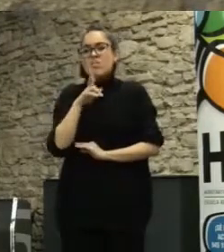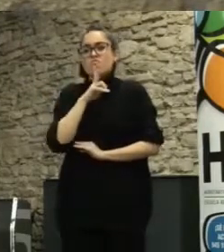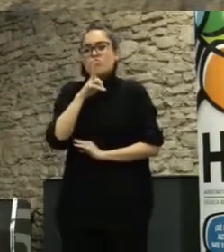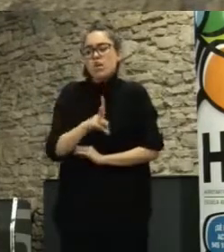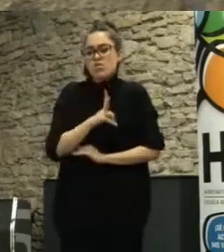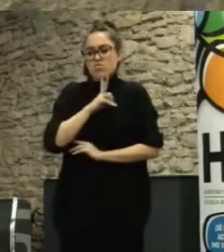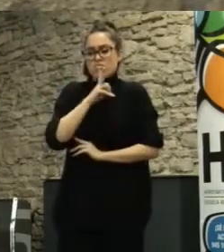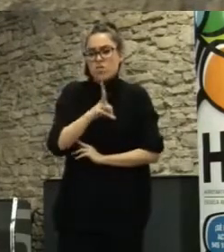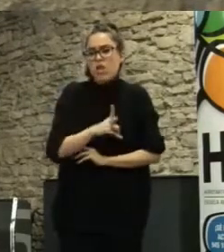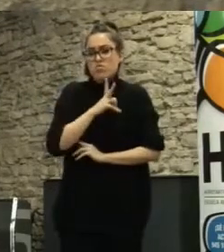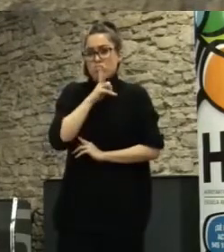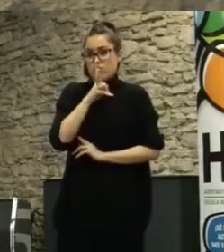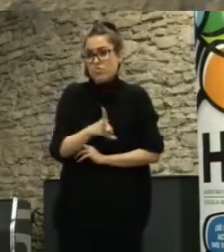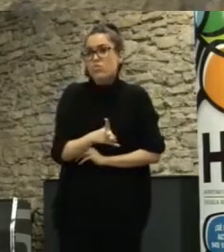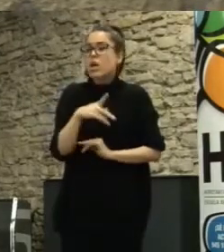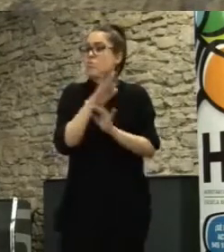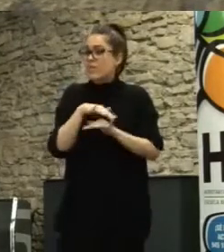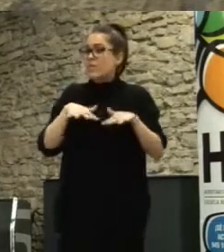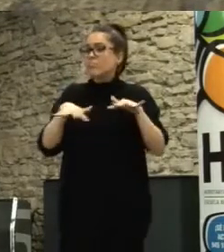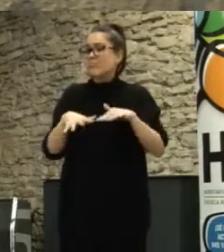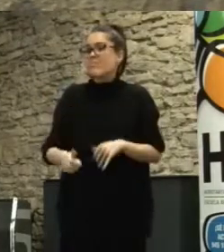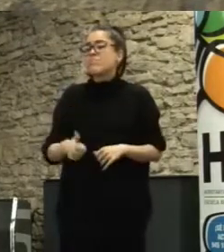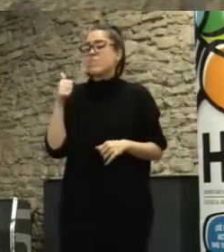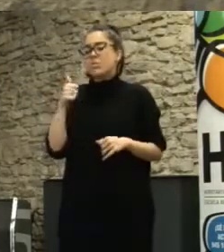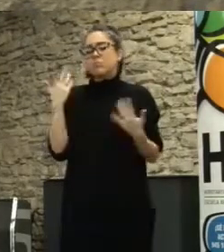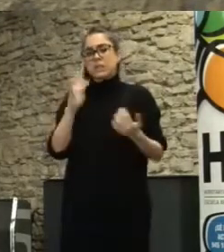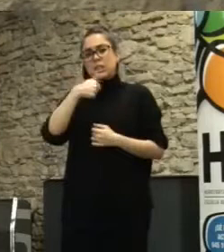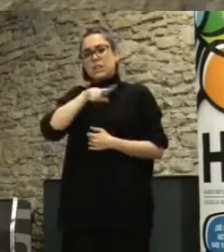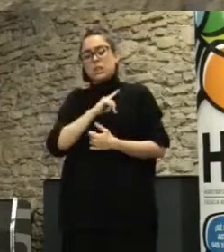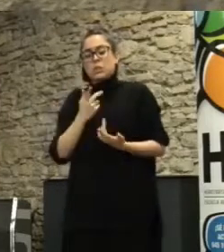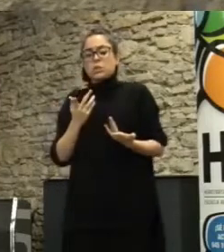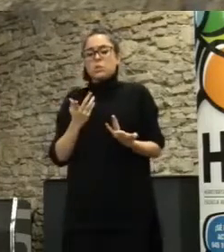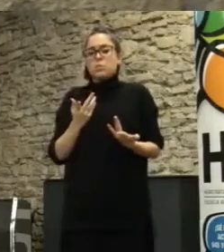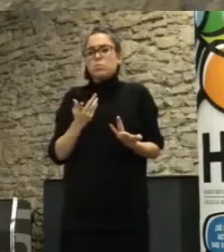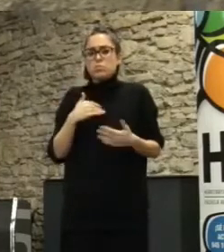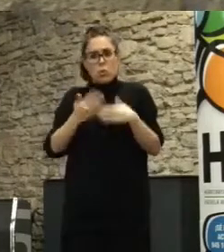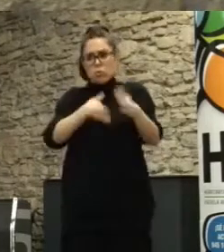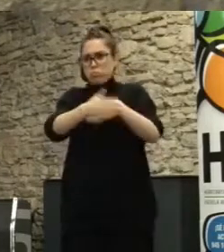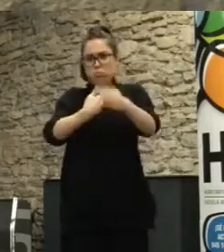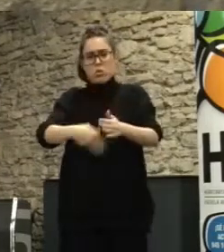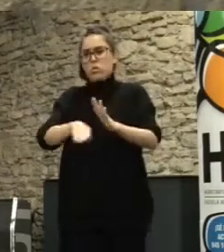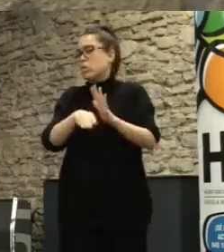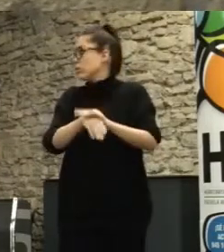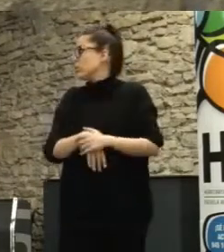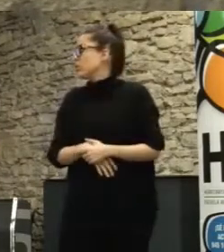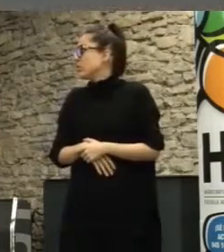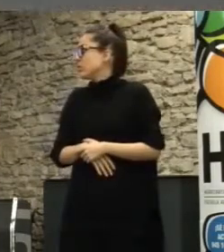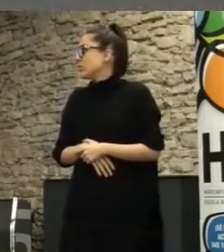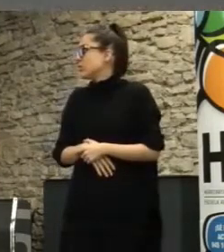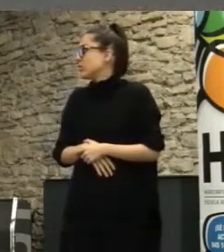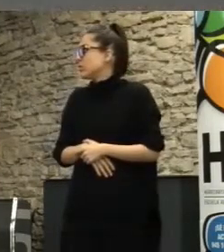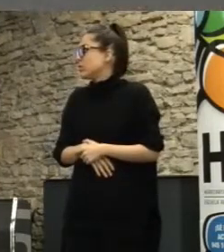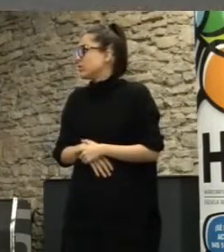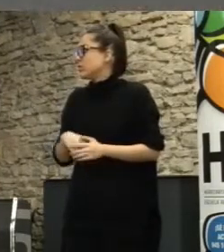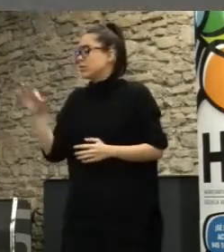daba más tiempo para activarlo pero bueno está todo para adelante la pregunta va un poco por cómo